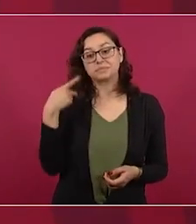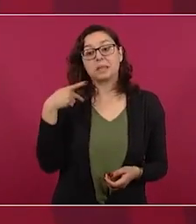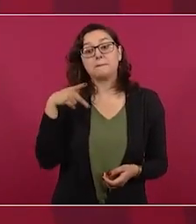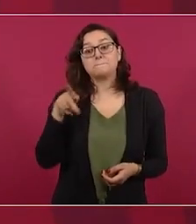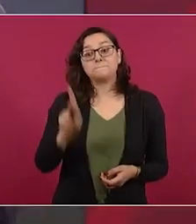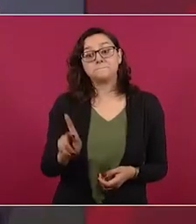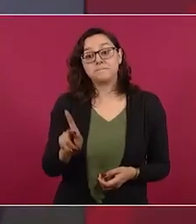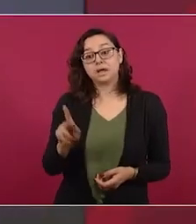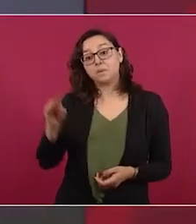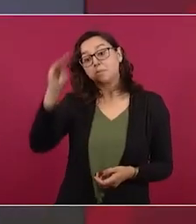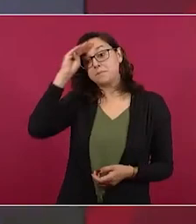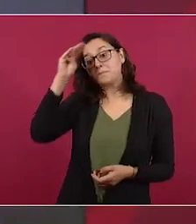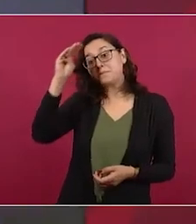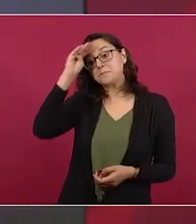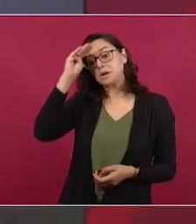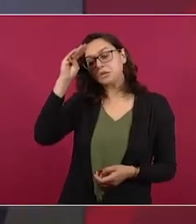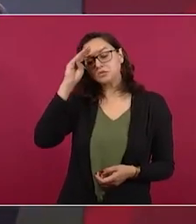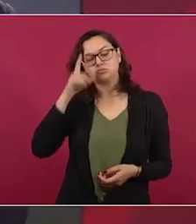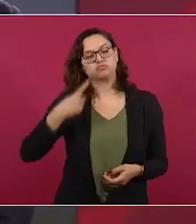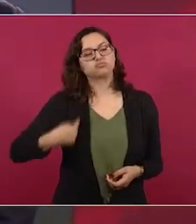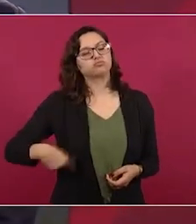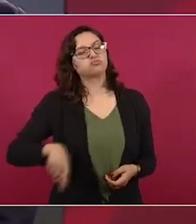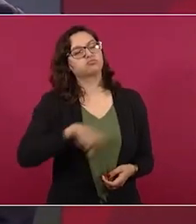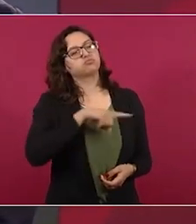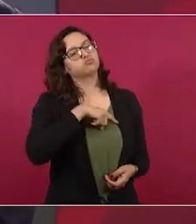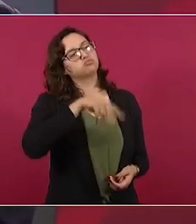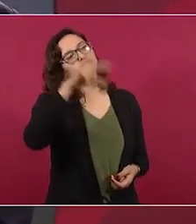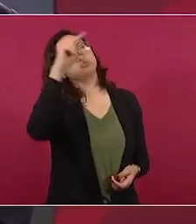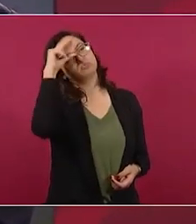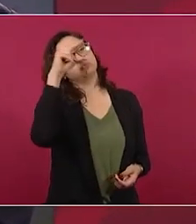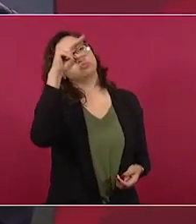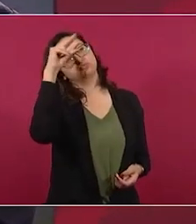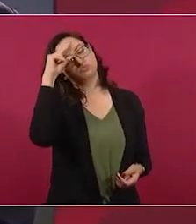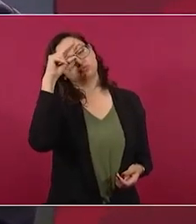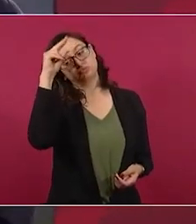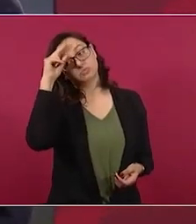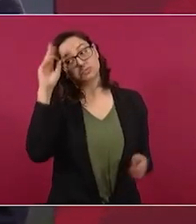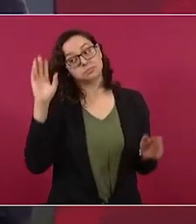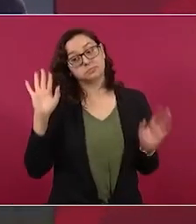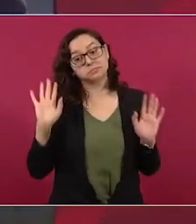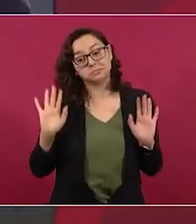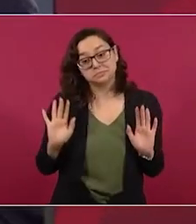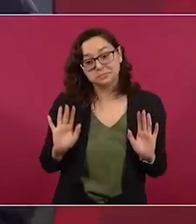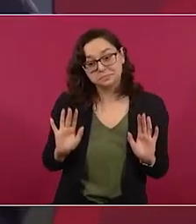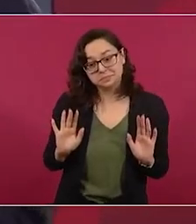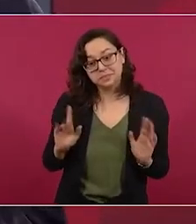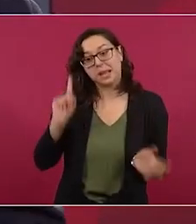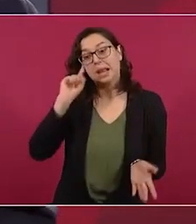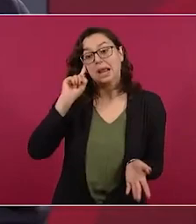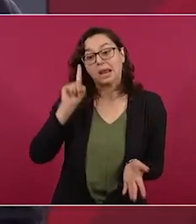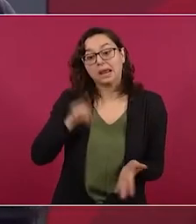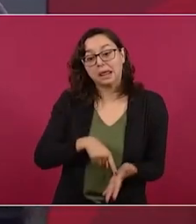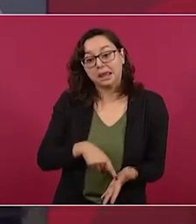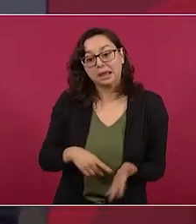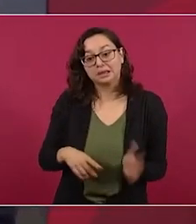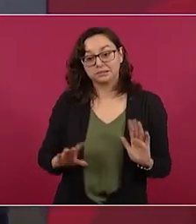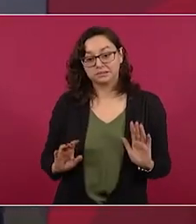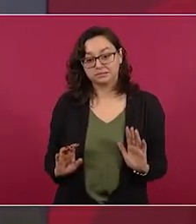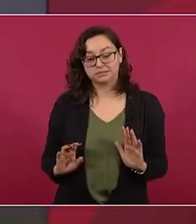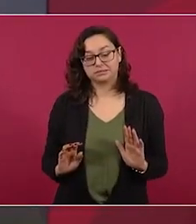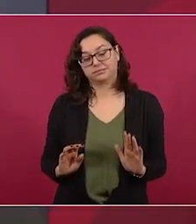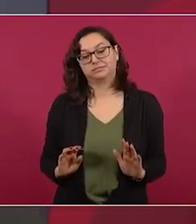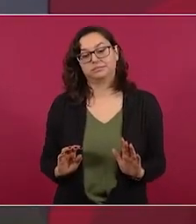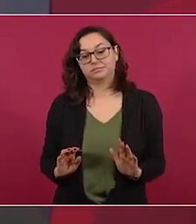son muy cultos, porque incluso algunos tienen